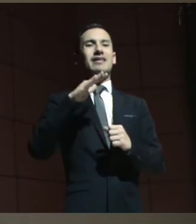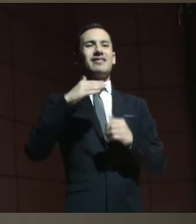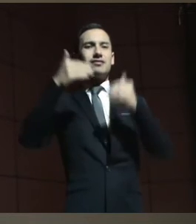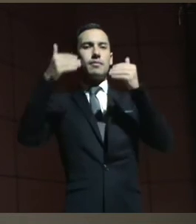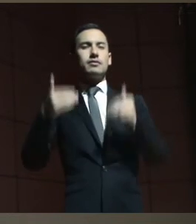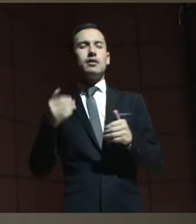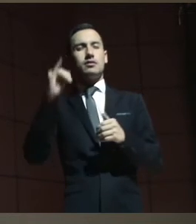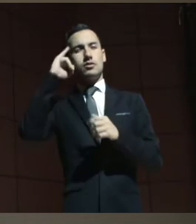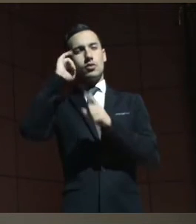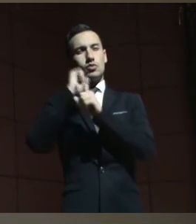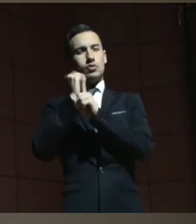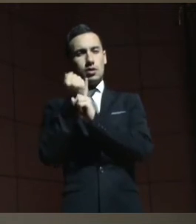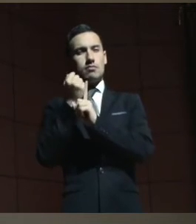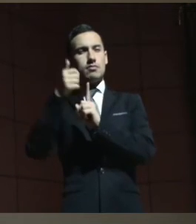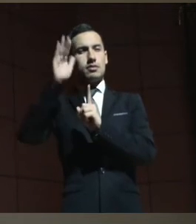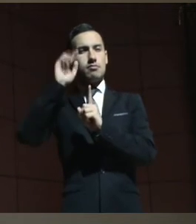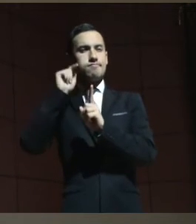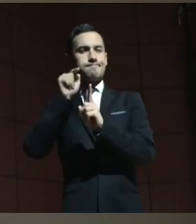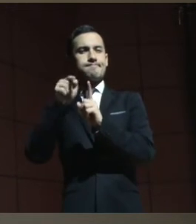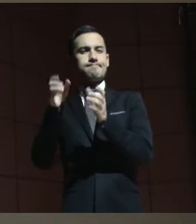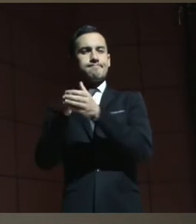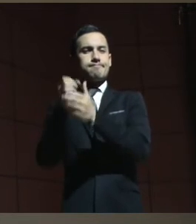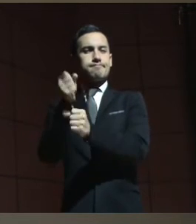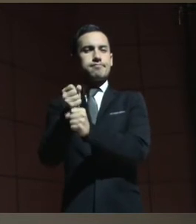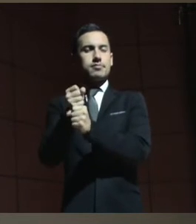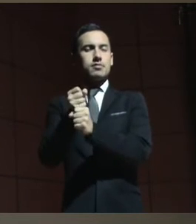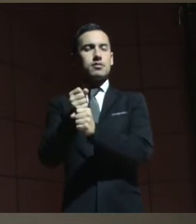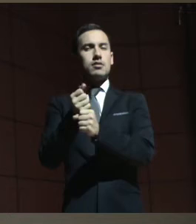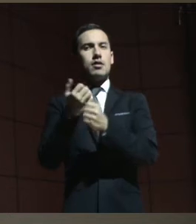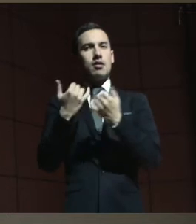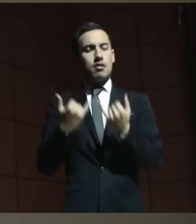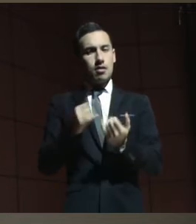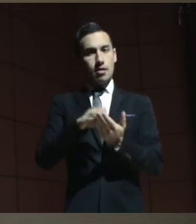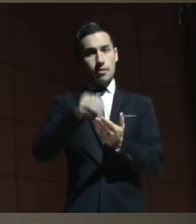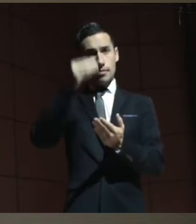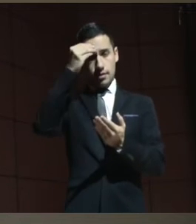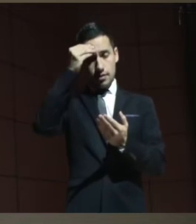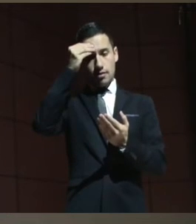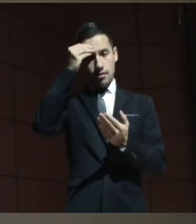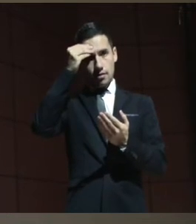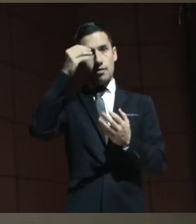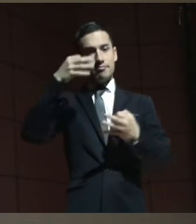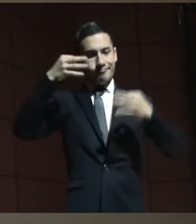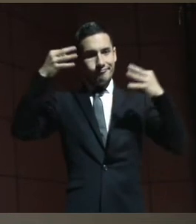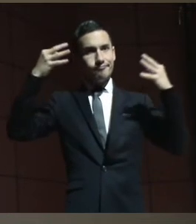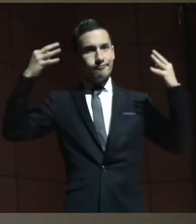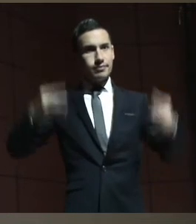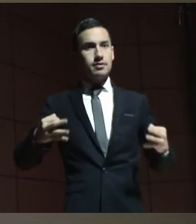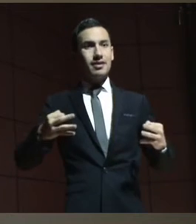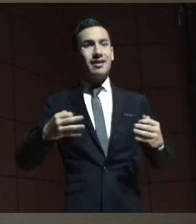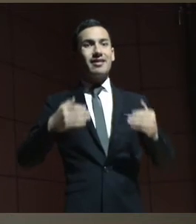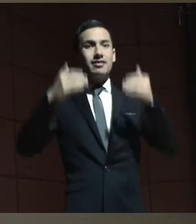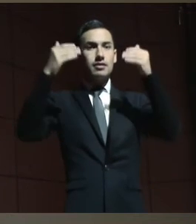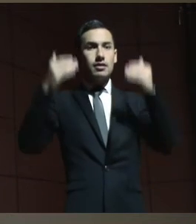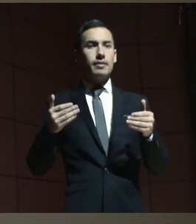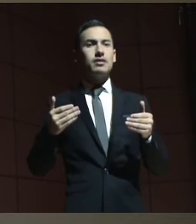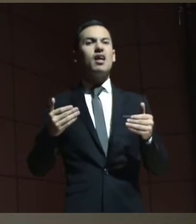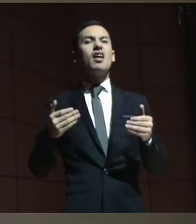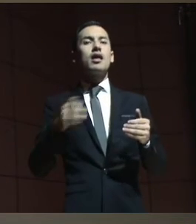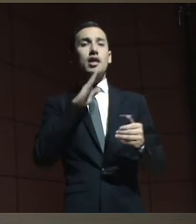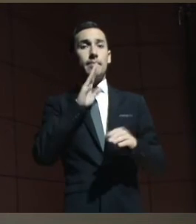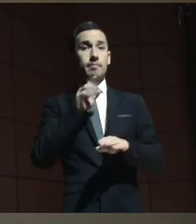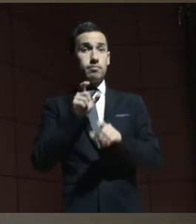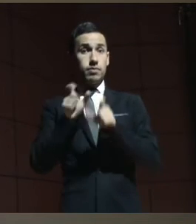psicosocial, y haber aprendido que efectivamente la discapacidad está en el entorno.